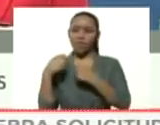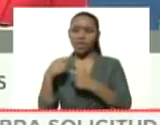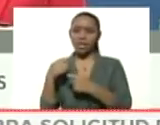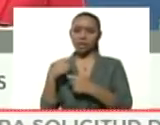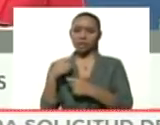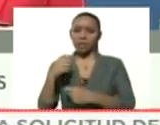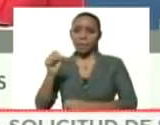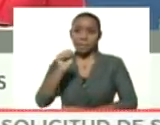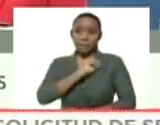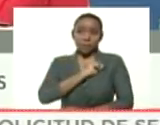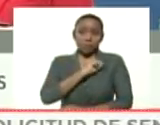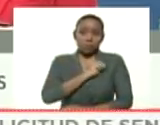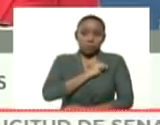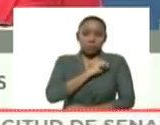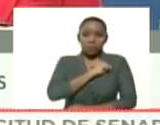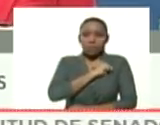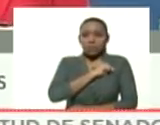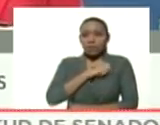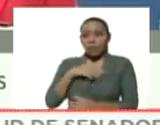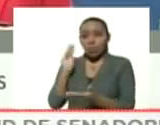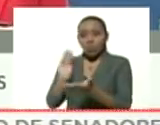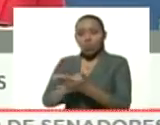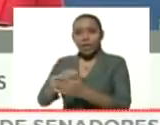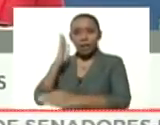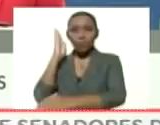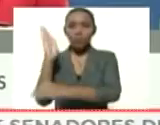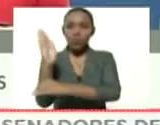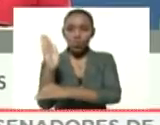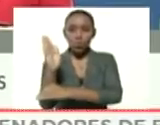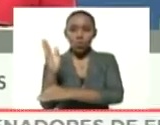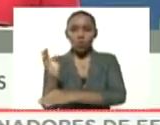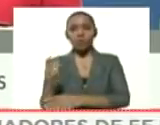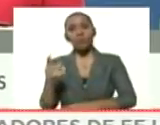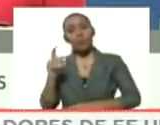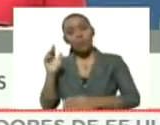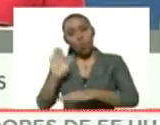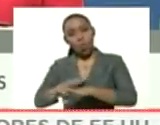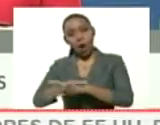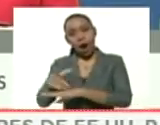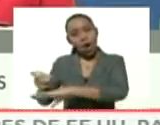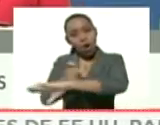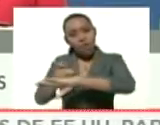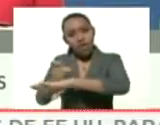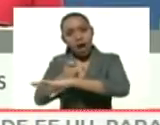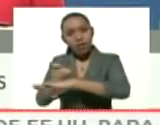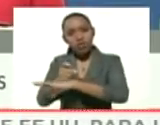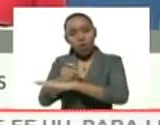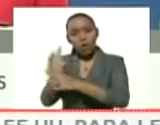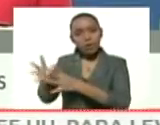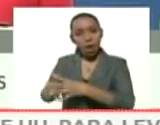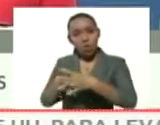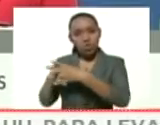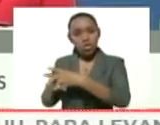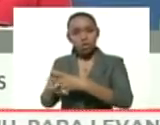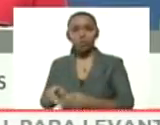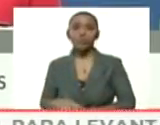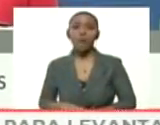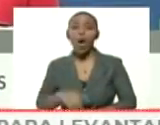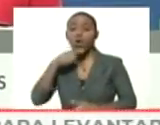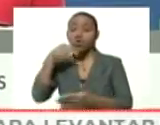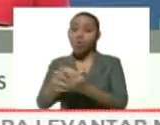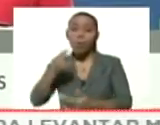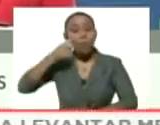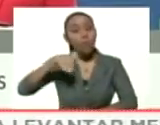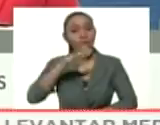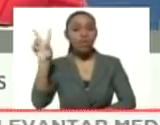ante el temor de que le sean aplicadas sanciones ilícitas por parte del gobierno de los Estados Unidos. En nombre del pueblo de